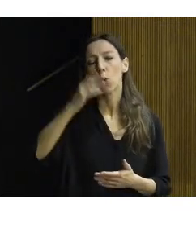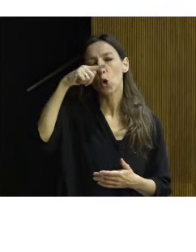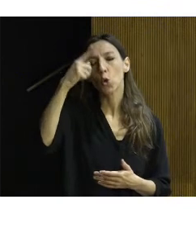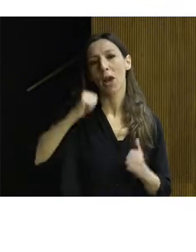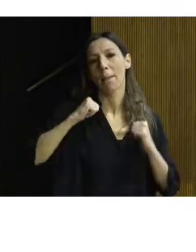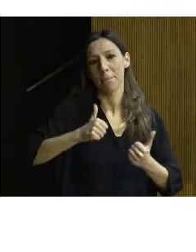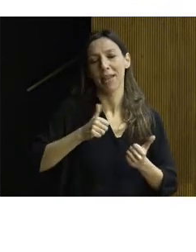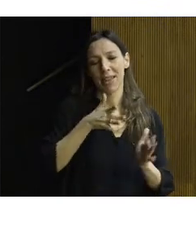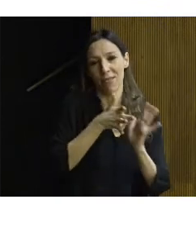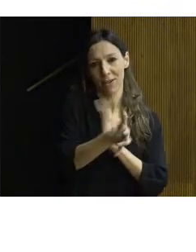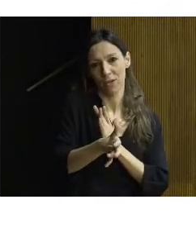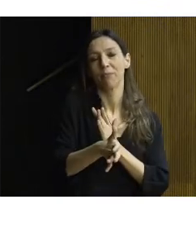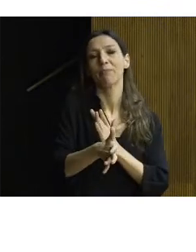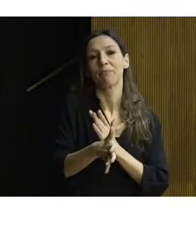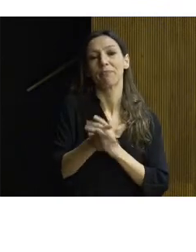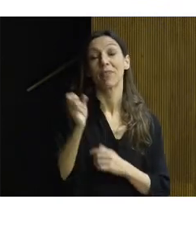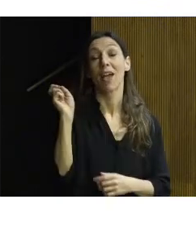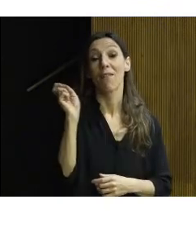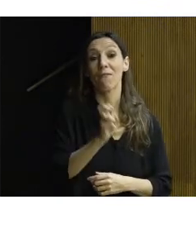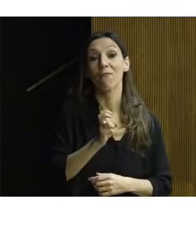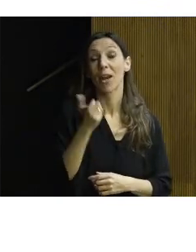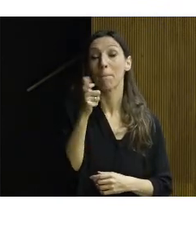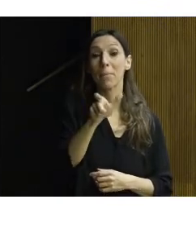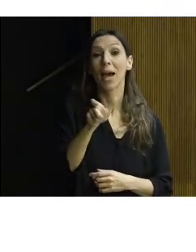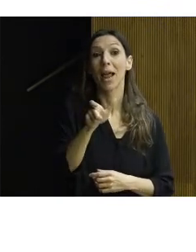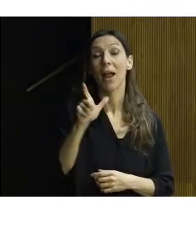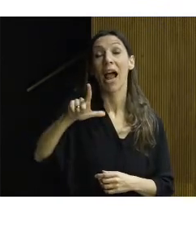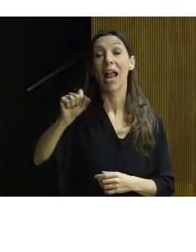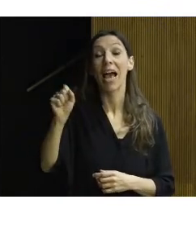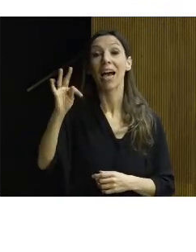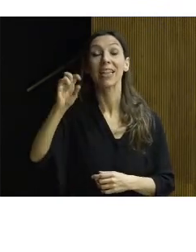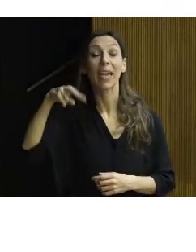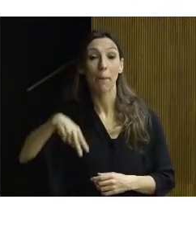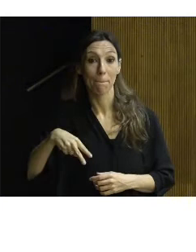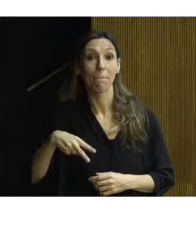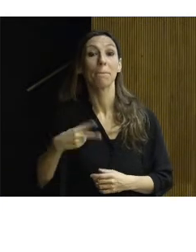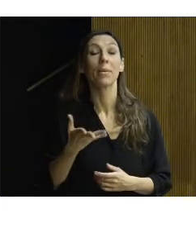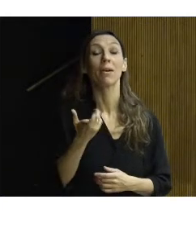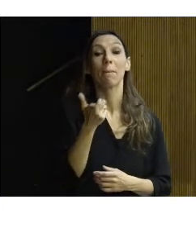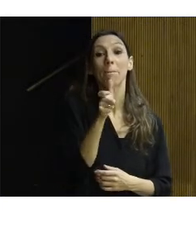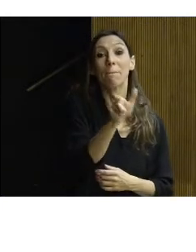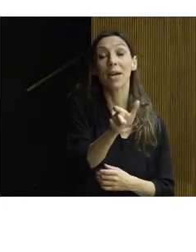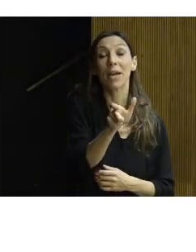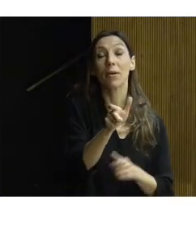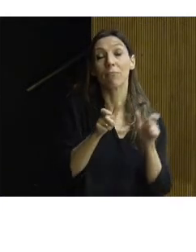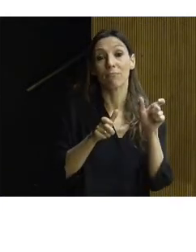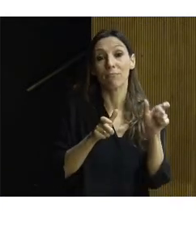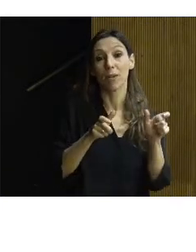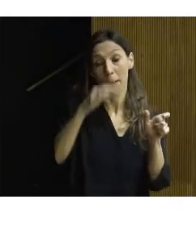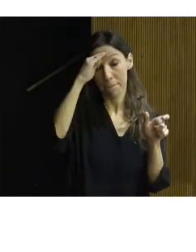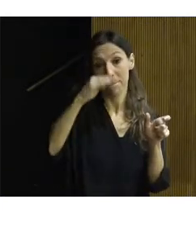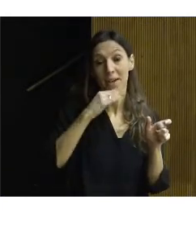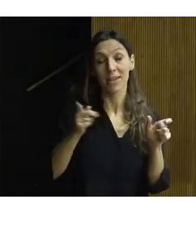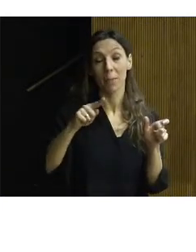patrimonio viene del latín patrimonium y se compone de dos lexemas, patria, padre, y omnium, recibido, es decir,